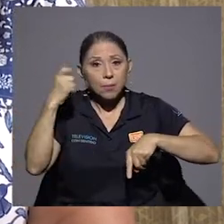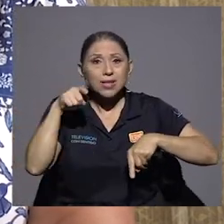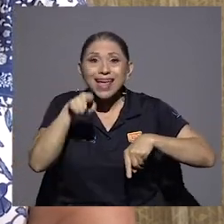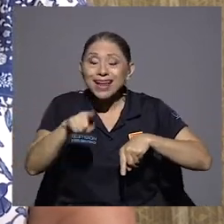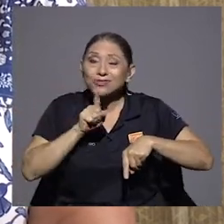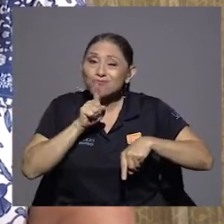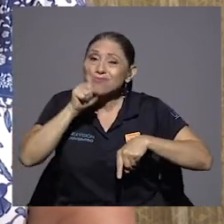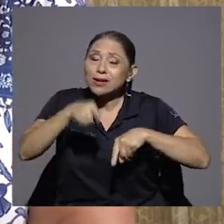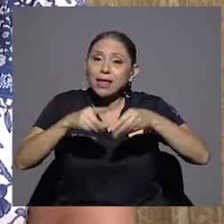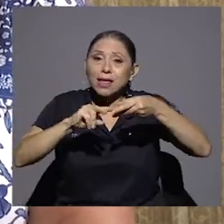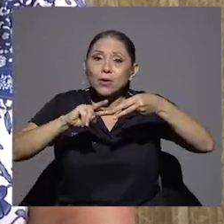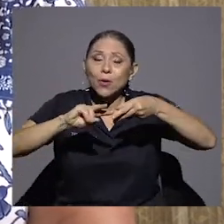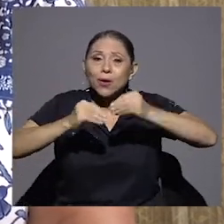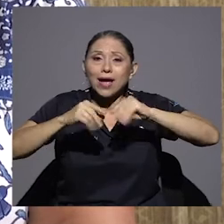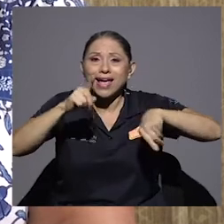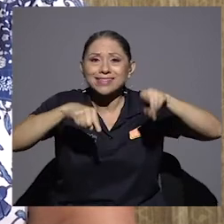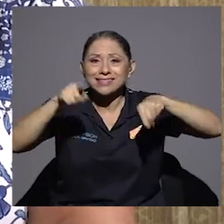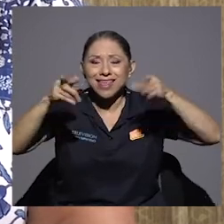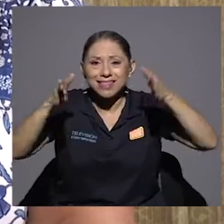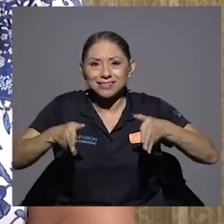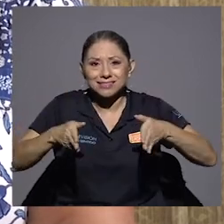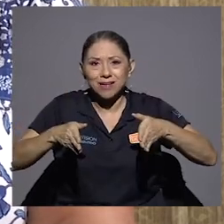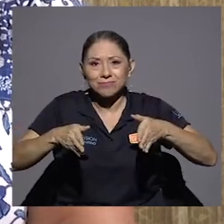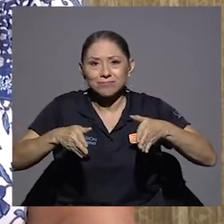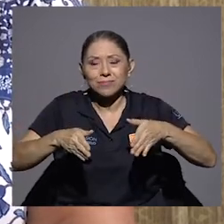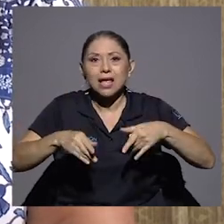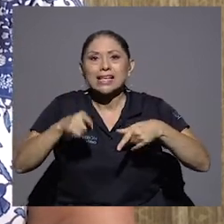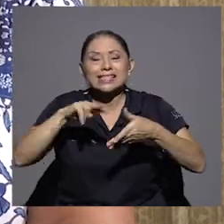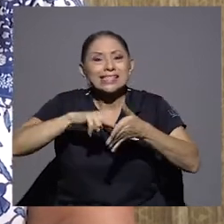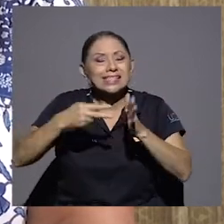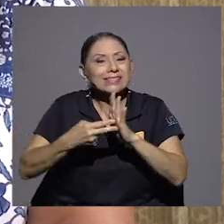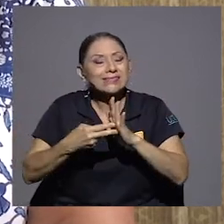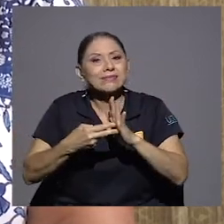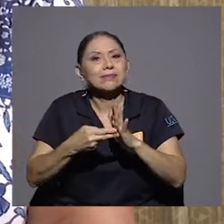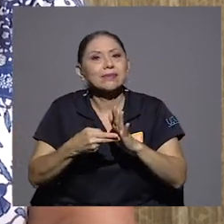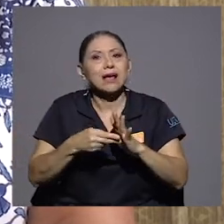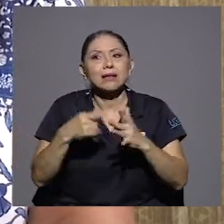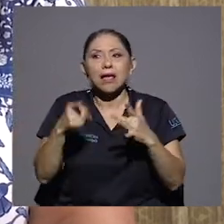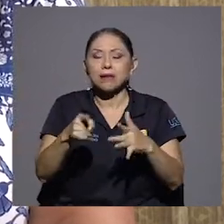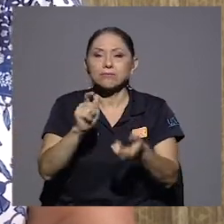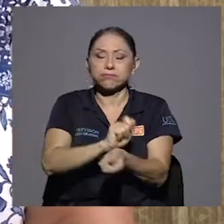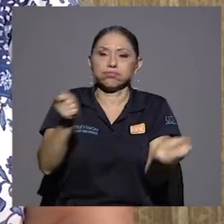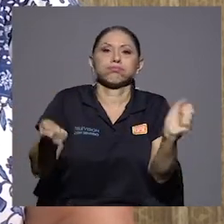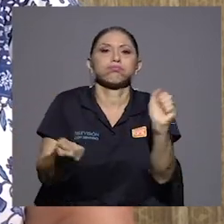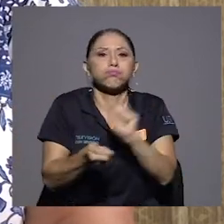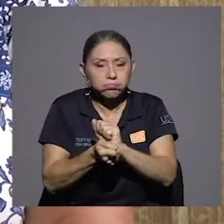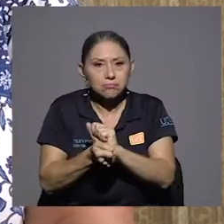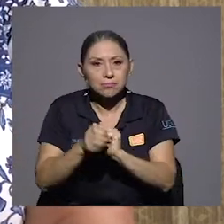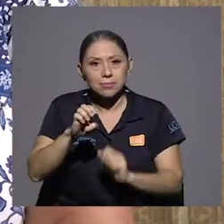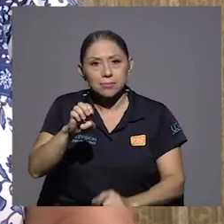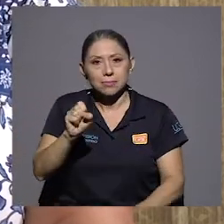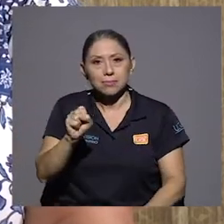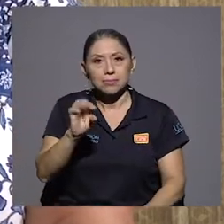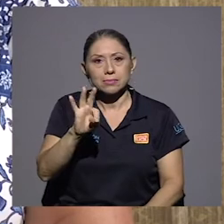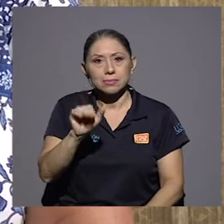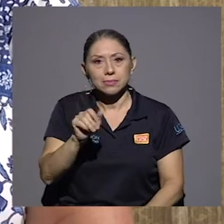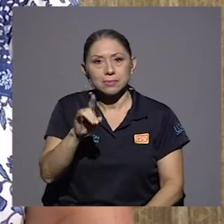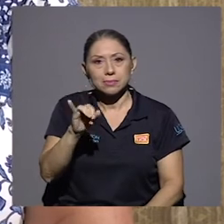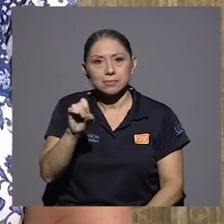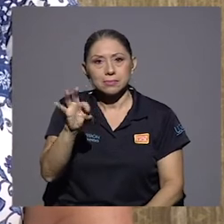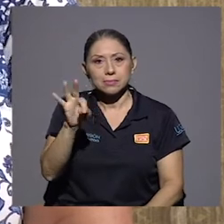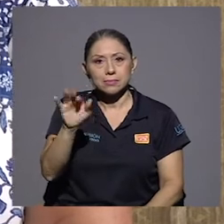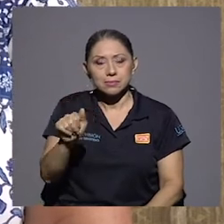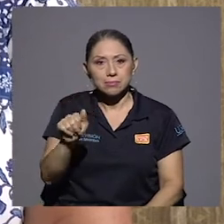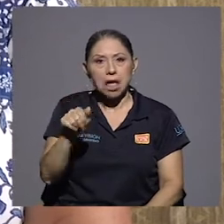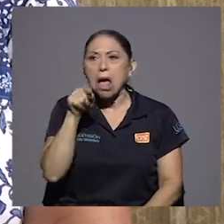El estadista es el que realmente rompe con estructuras, ¿verdad? Y que no tiene miedo de hacerlo, no tiene